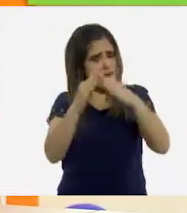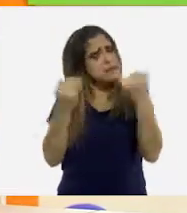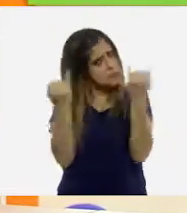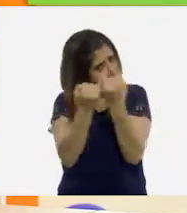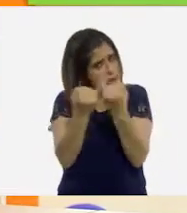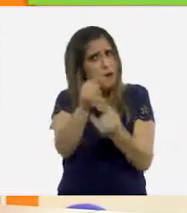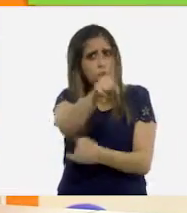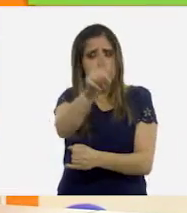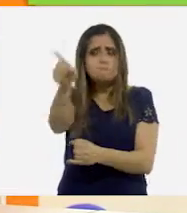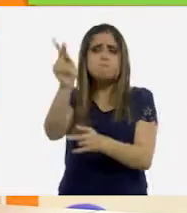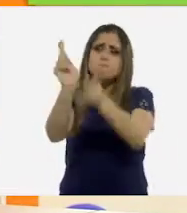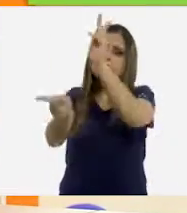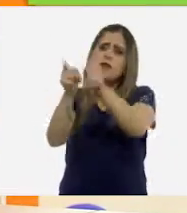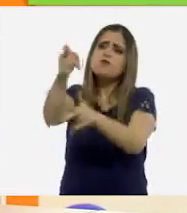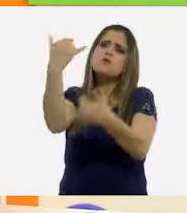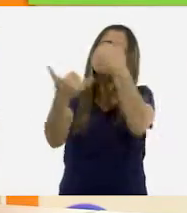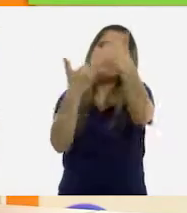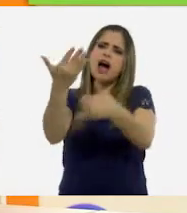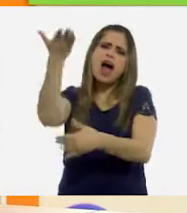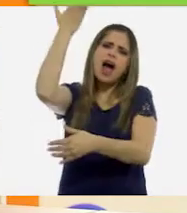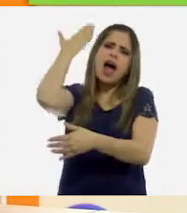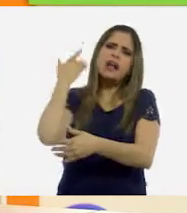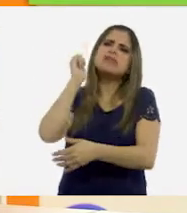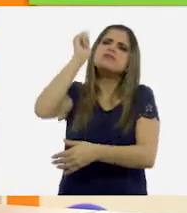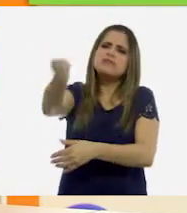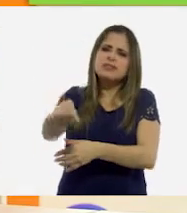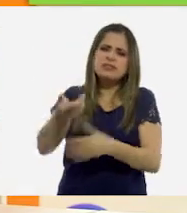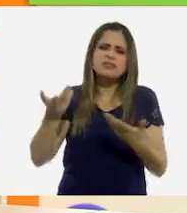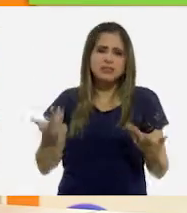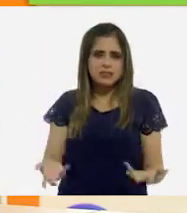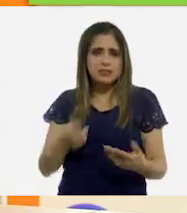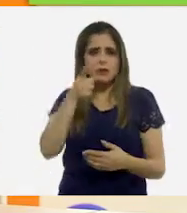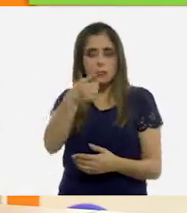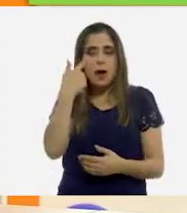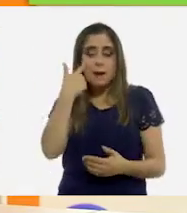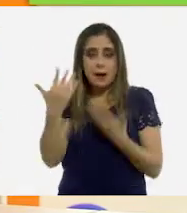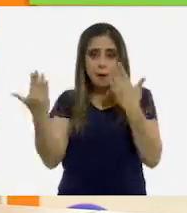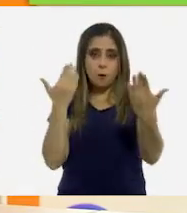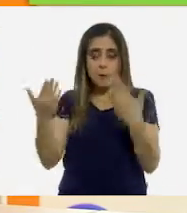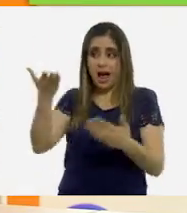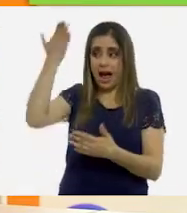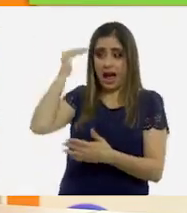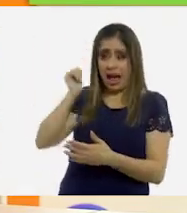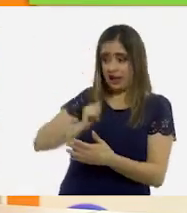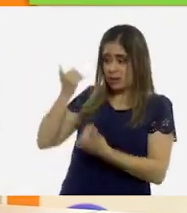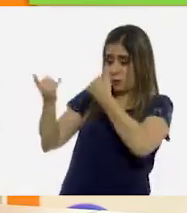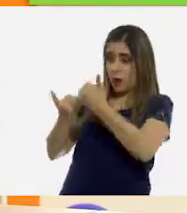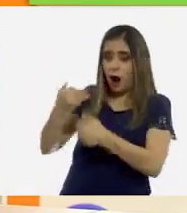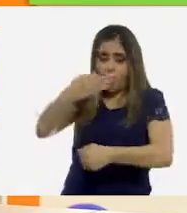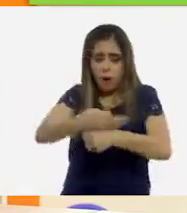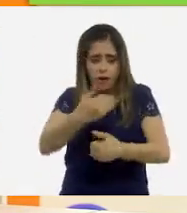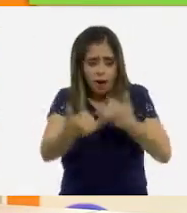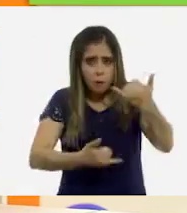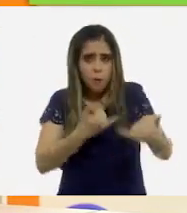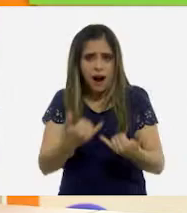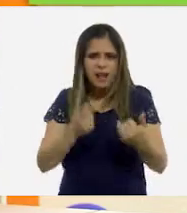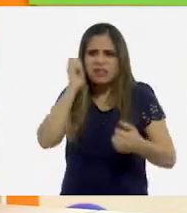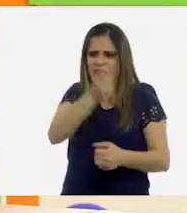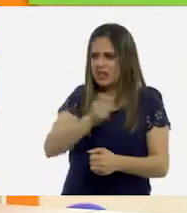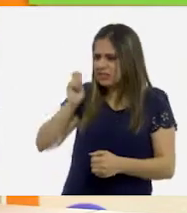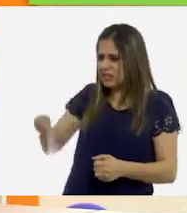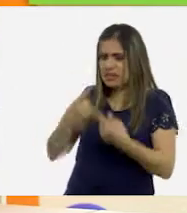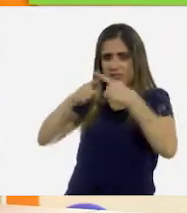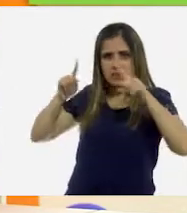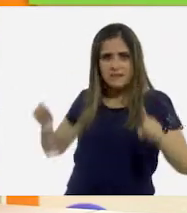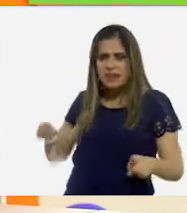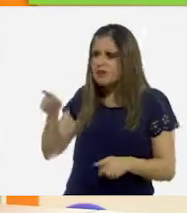platicar sobre los juguetes que se ilustran en la imagen. Compárenlos con los que ustedes conocen o pregunten en casa si hay alguno que